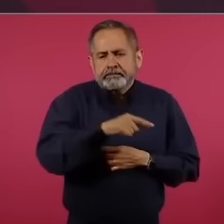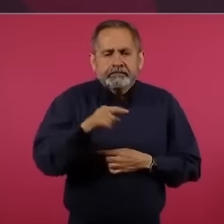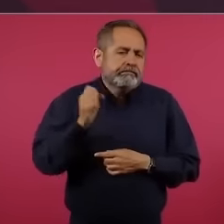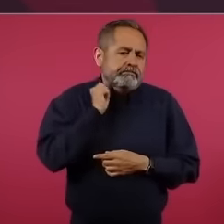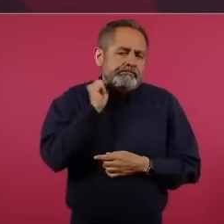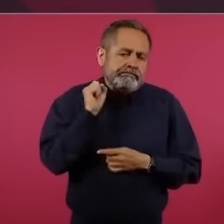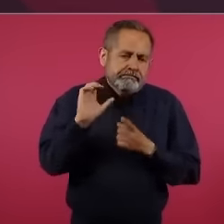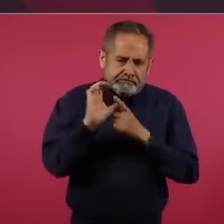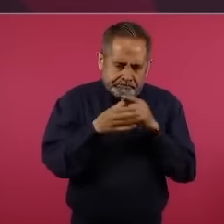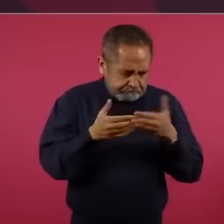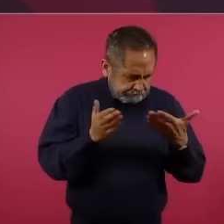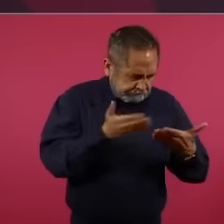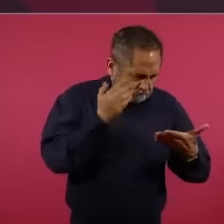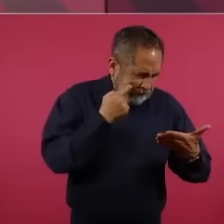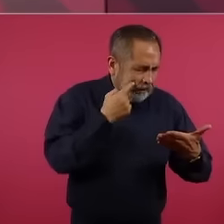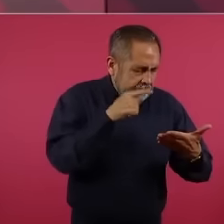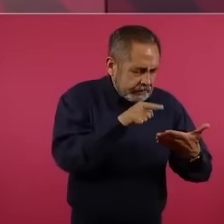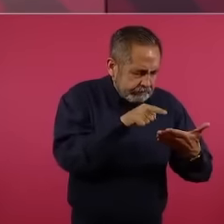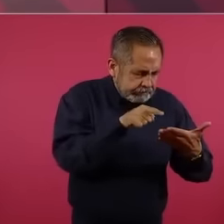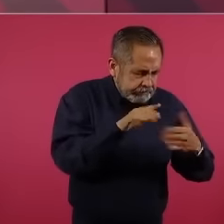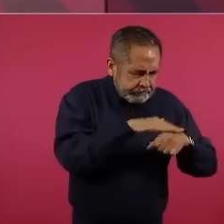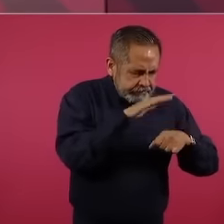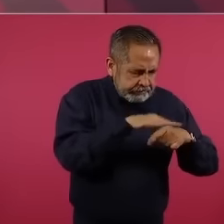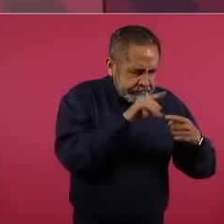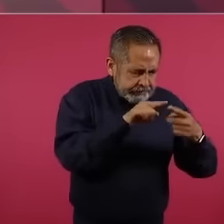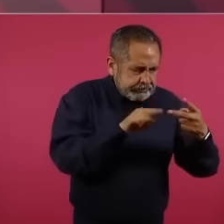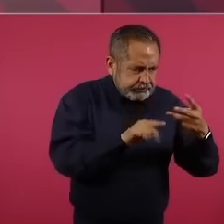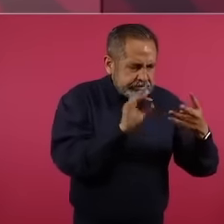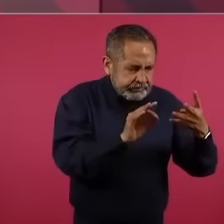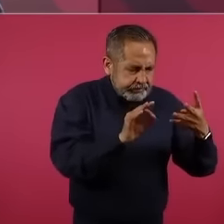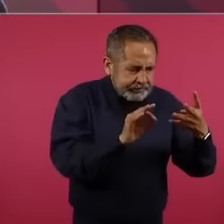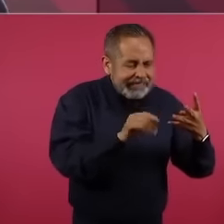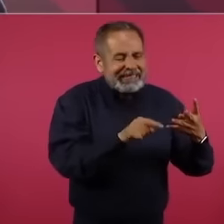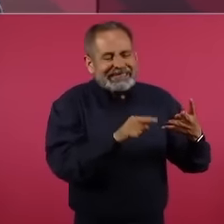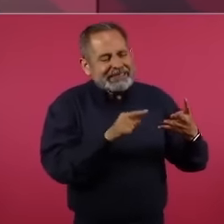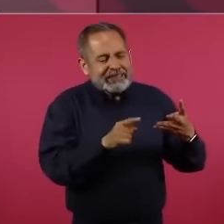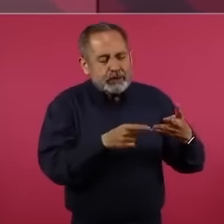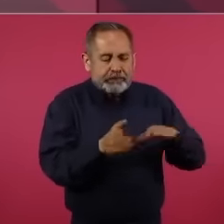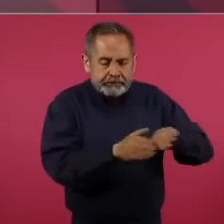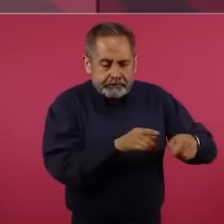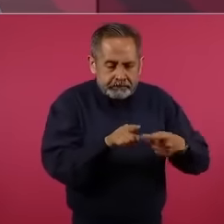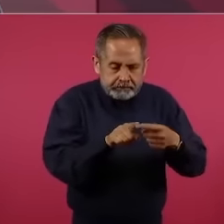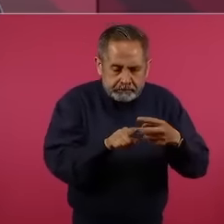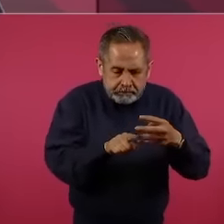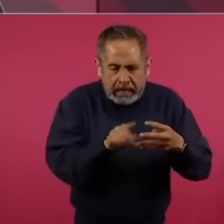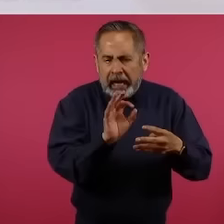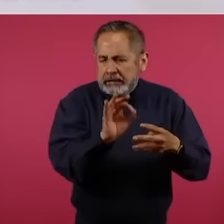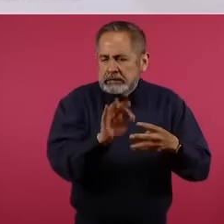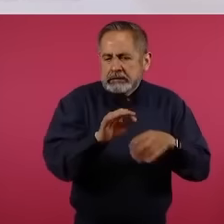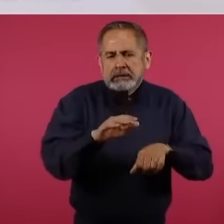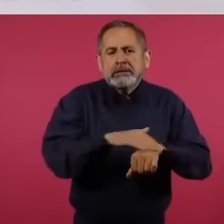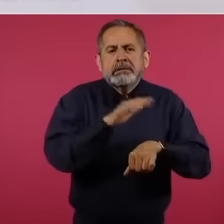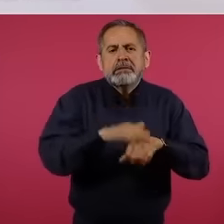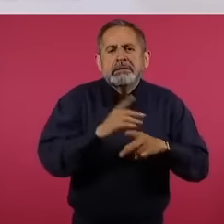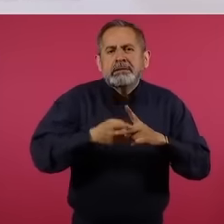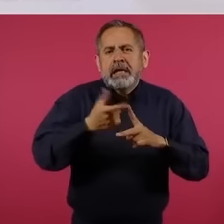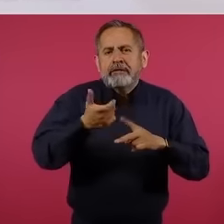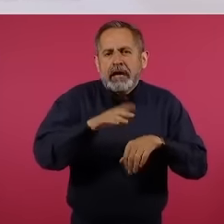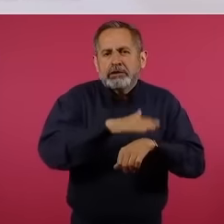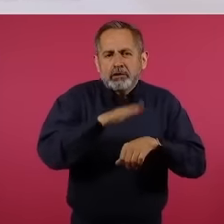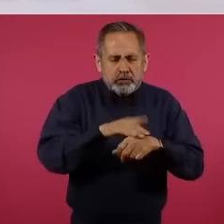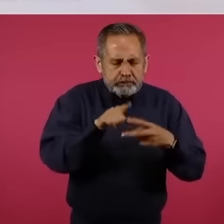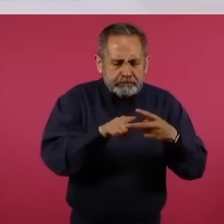revisar si cumplen con los requisitos, si tienen el promedio que se requiere, si están